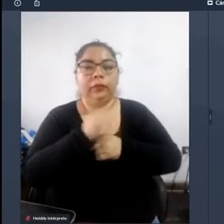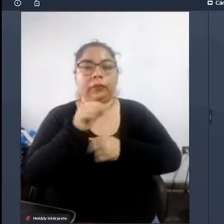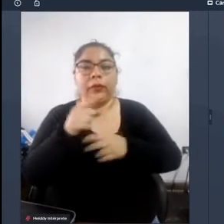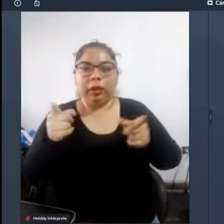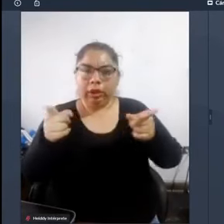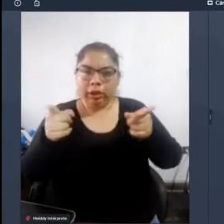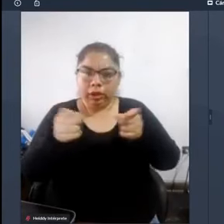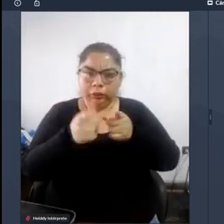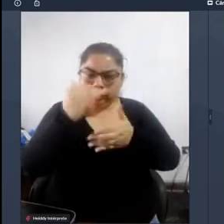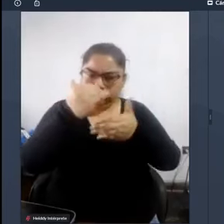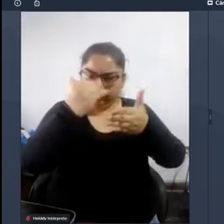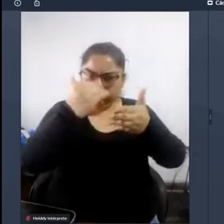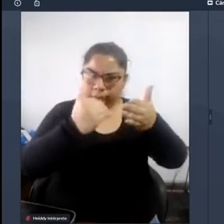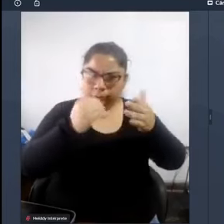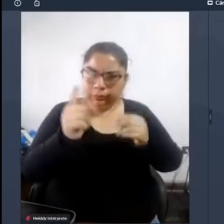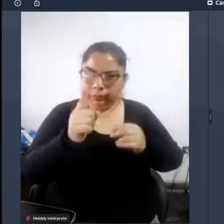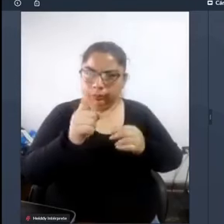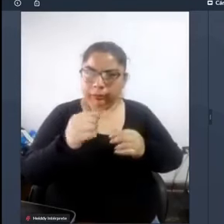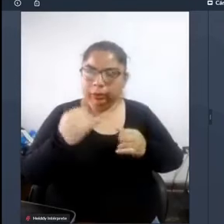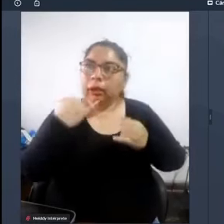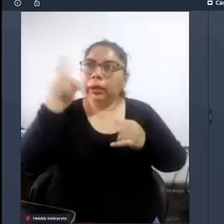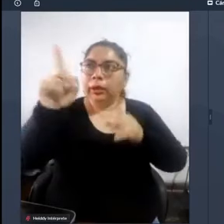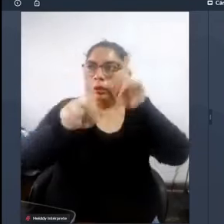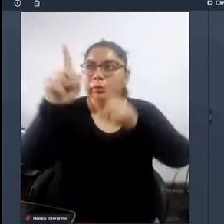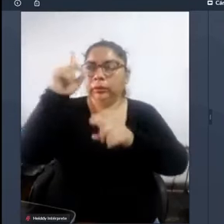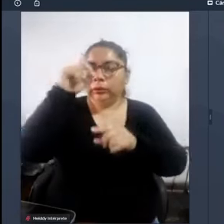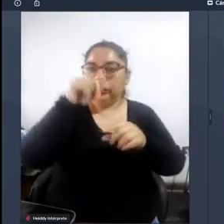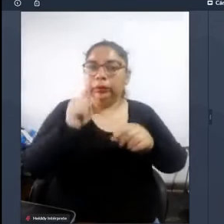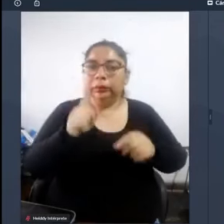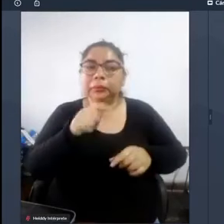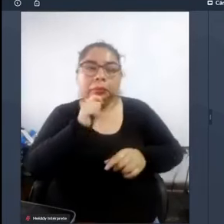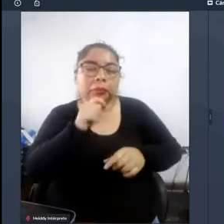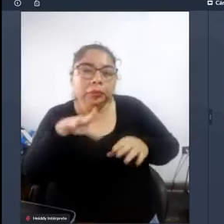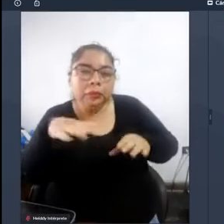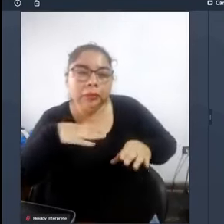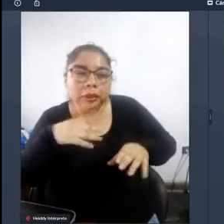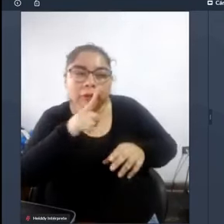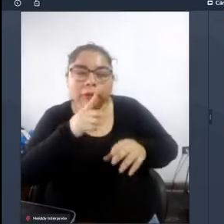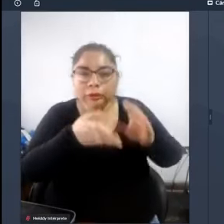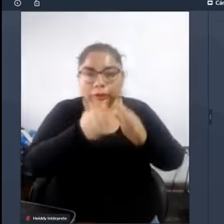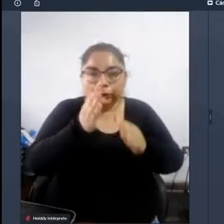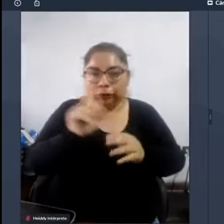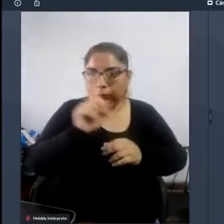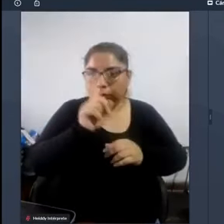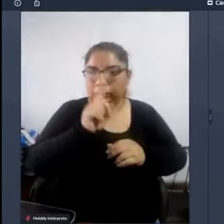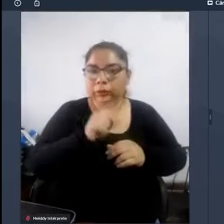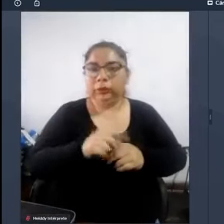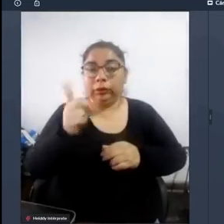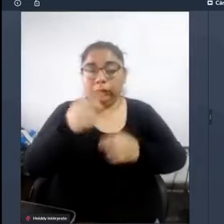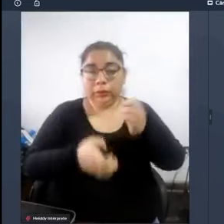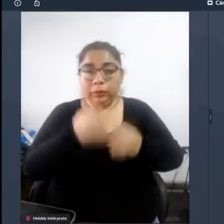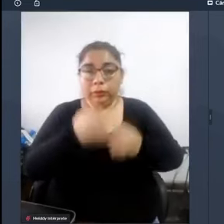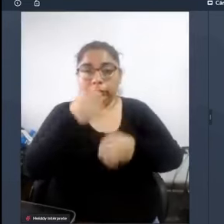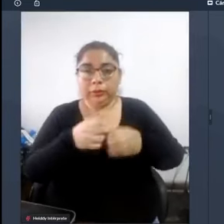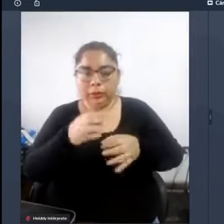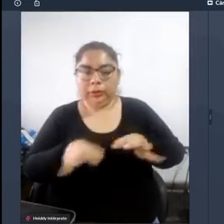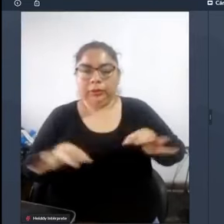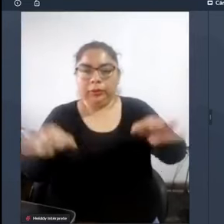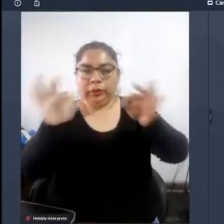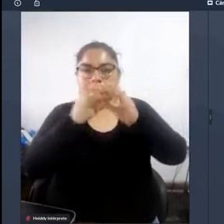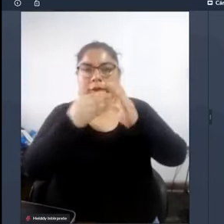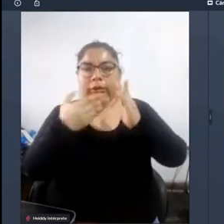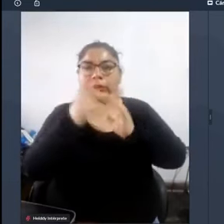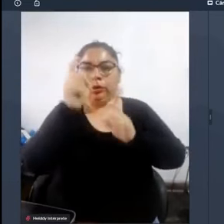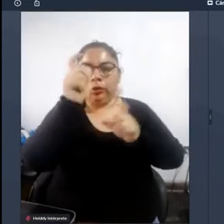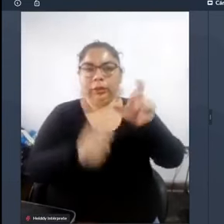significativamente la informalidad es probable que el problema fundamental tenga que ver con que las